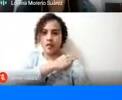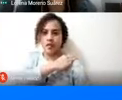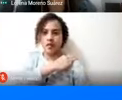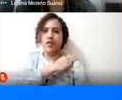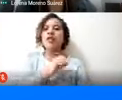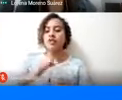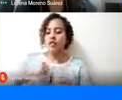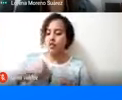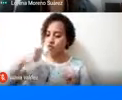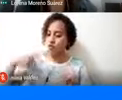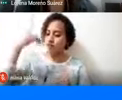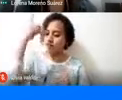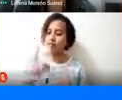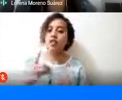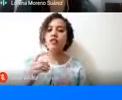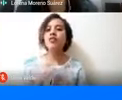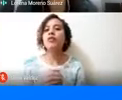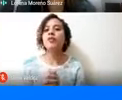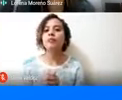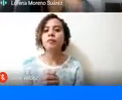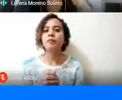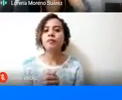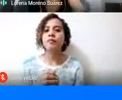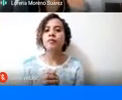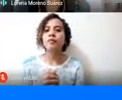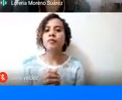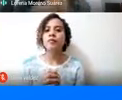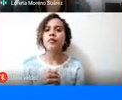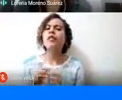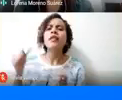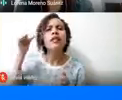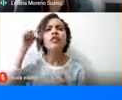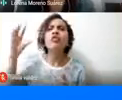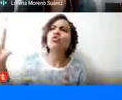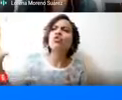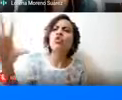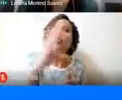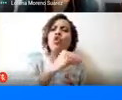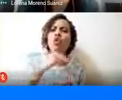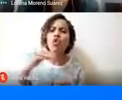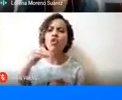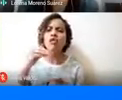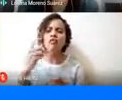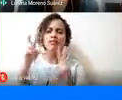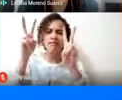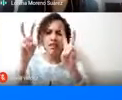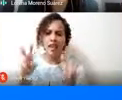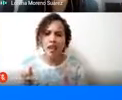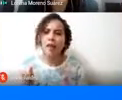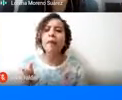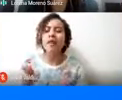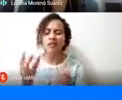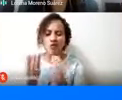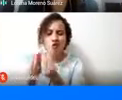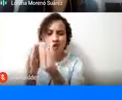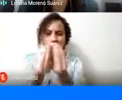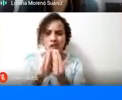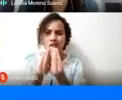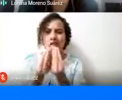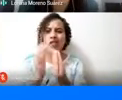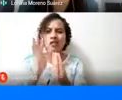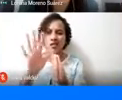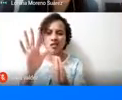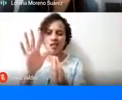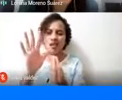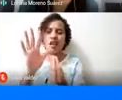decisión, teniendo en cuenta todos los temas que se desarrollan en los comités departamentales